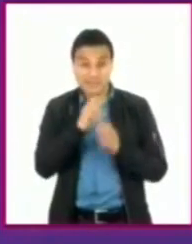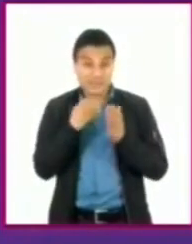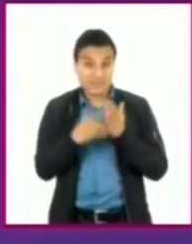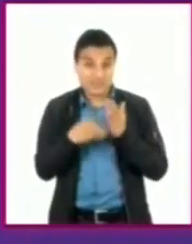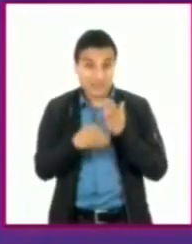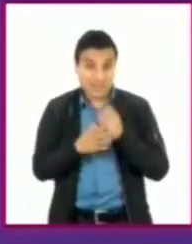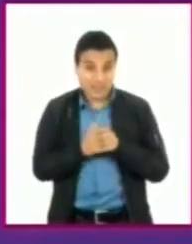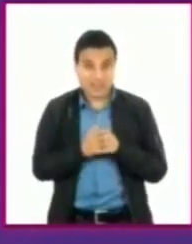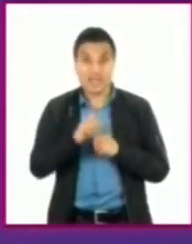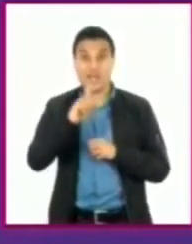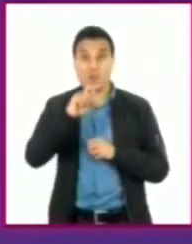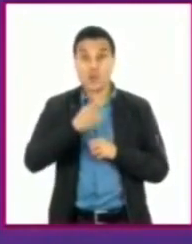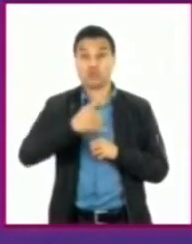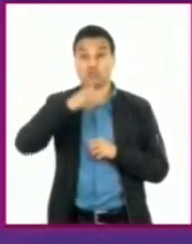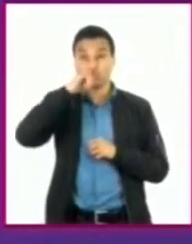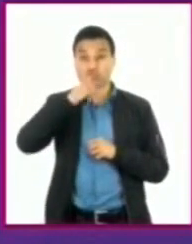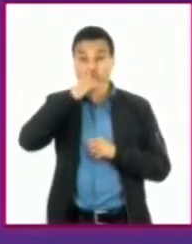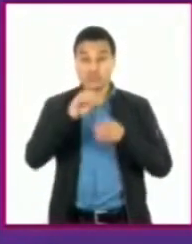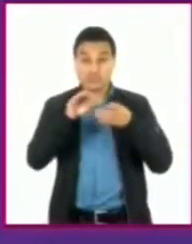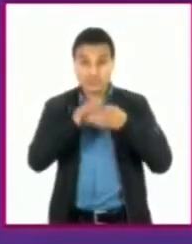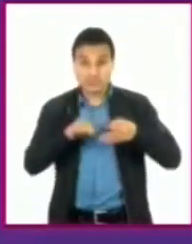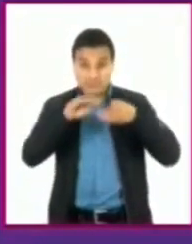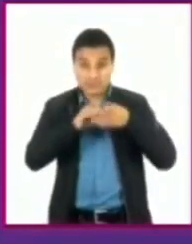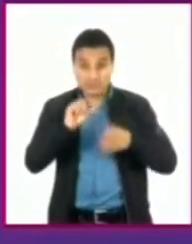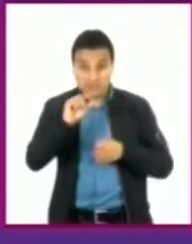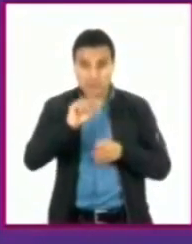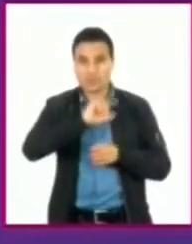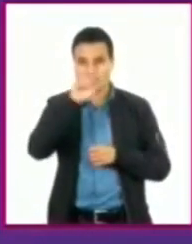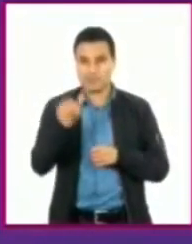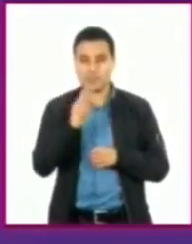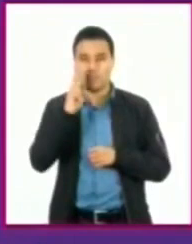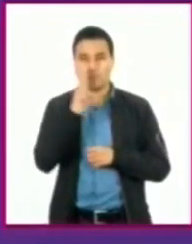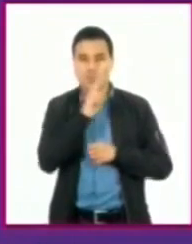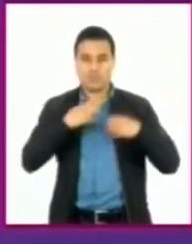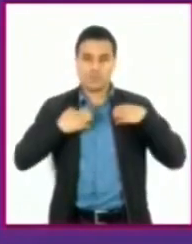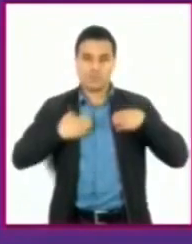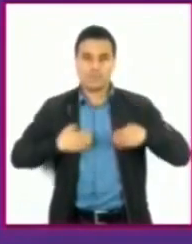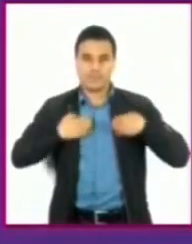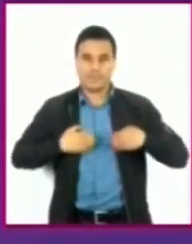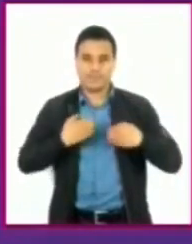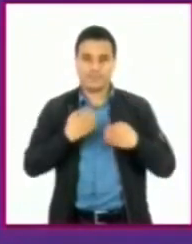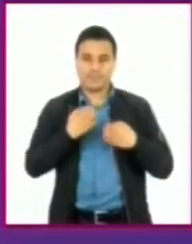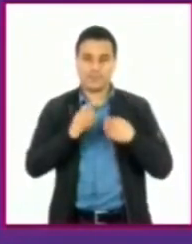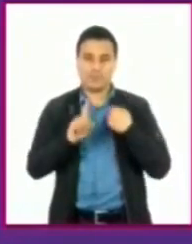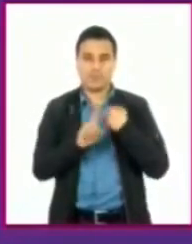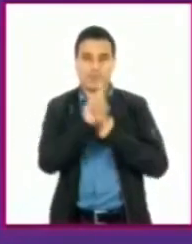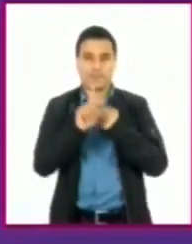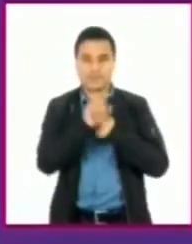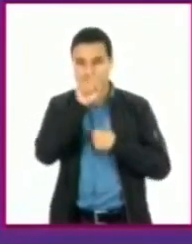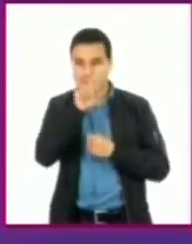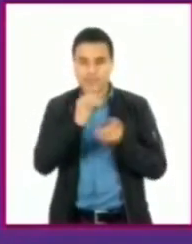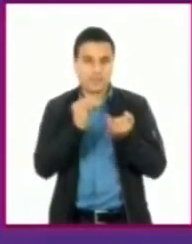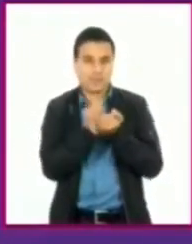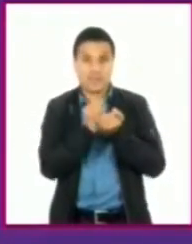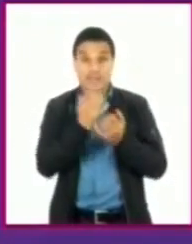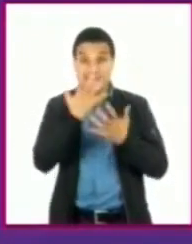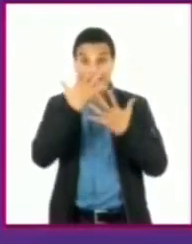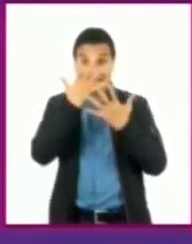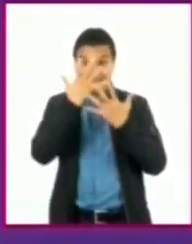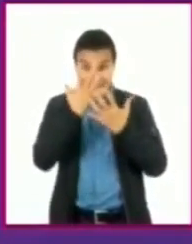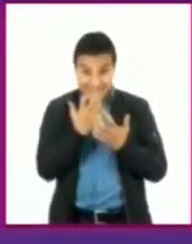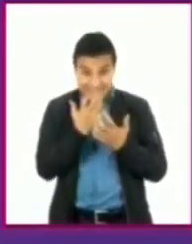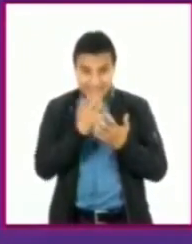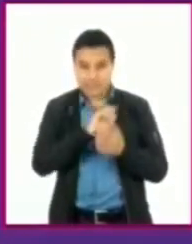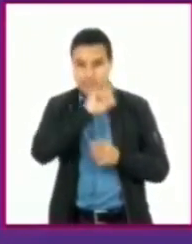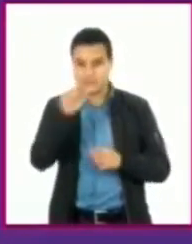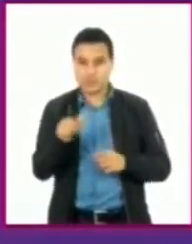hidratación, también puede afectar al pulmón. Y la tristeza. La tristeza es la emoción que lesiona y lastima